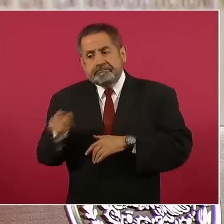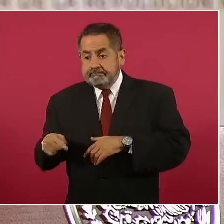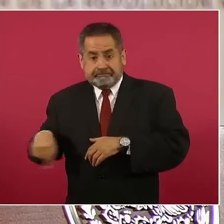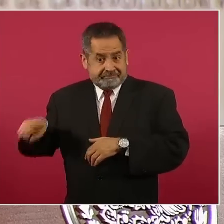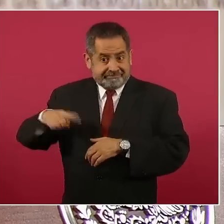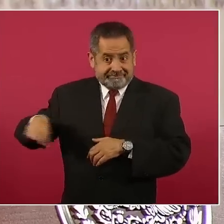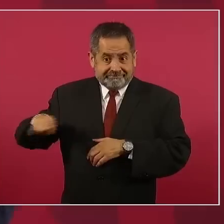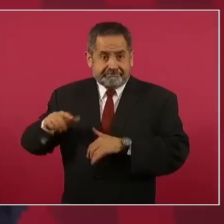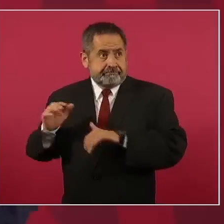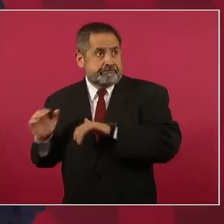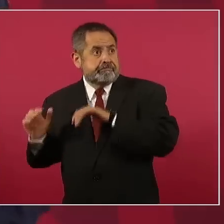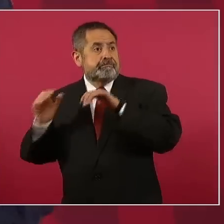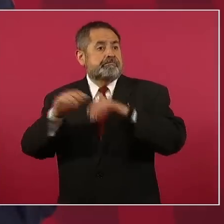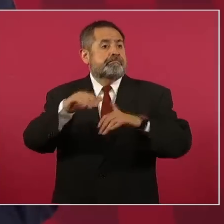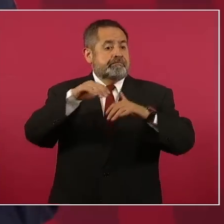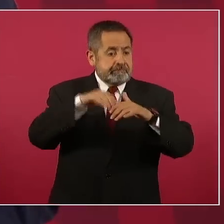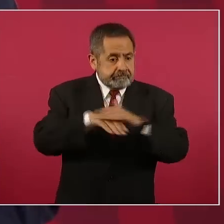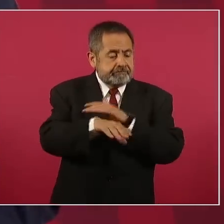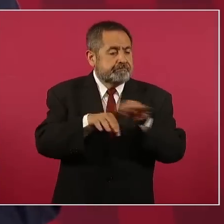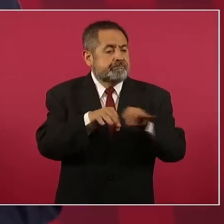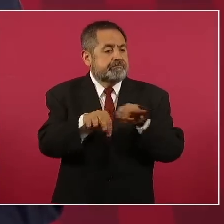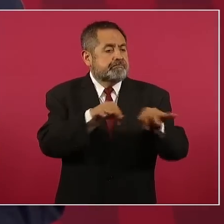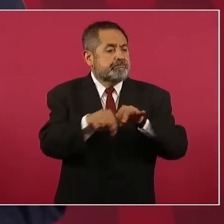a Estados Unidos.